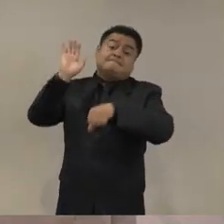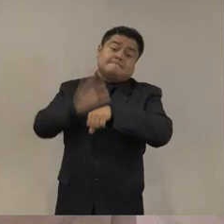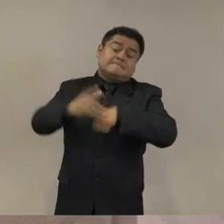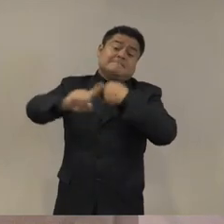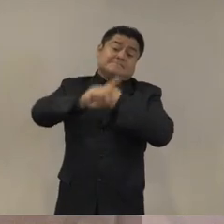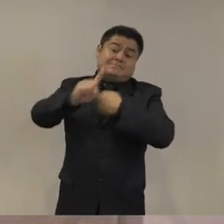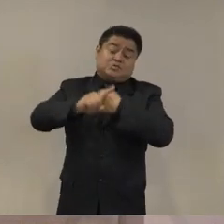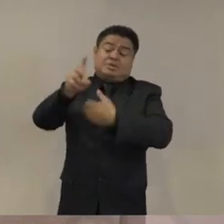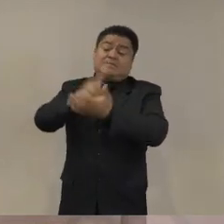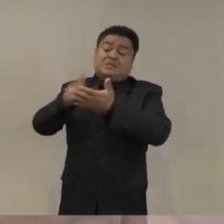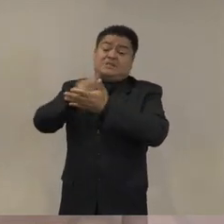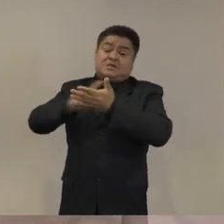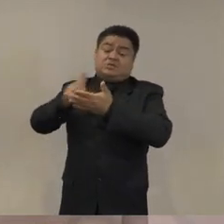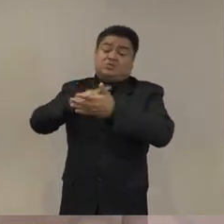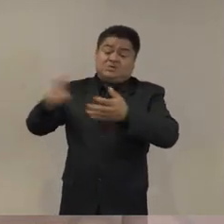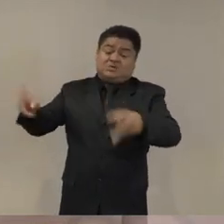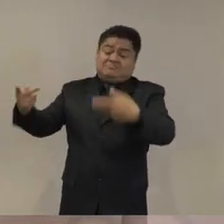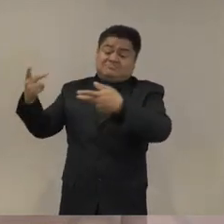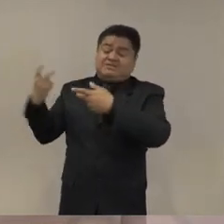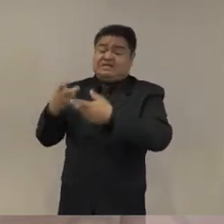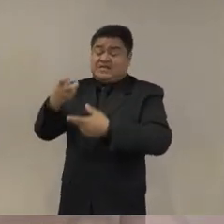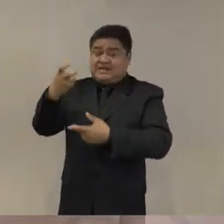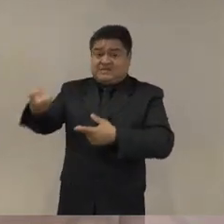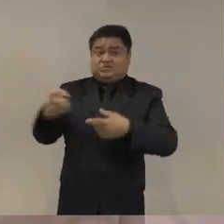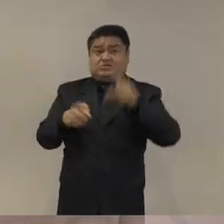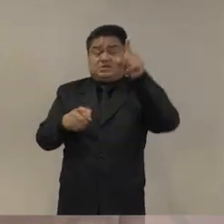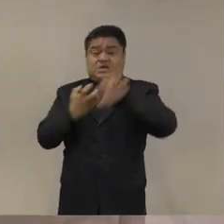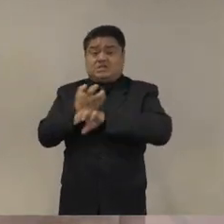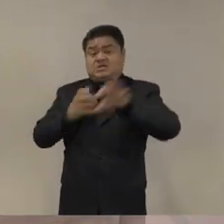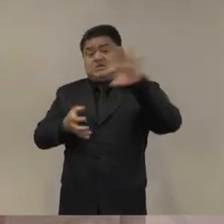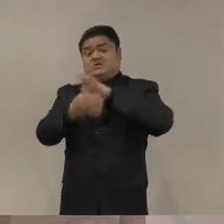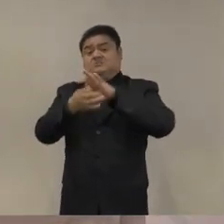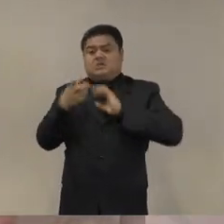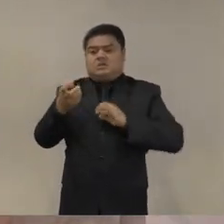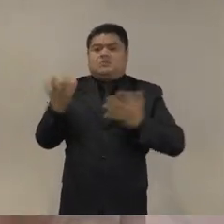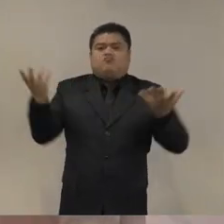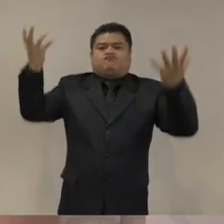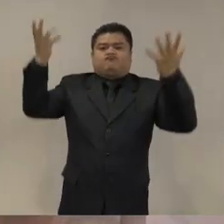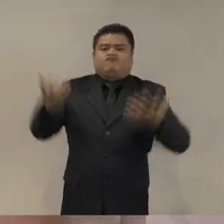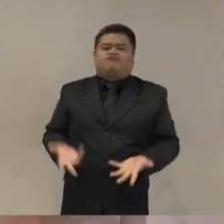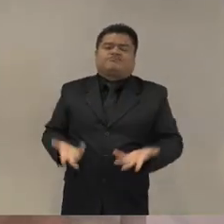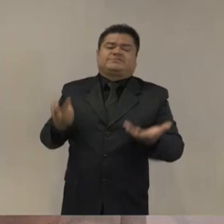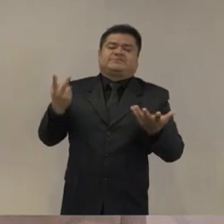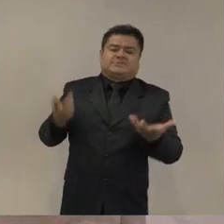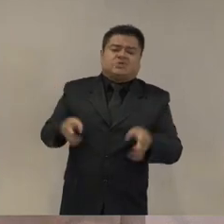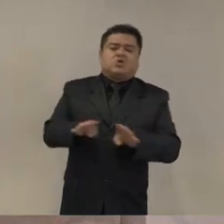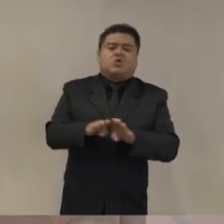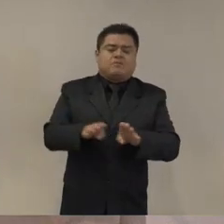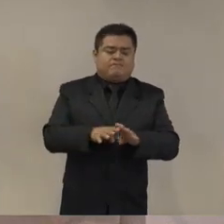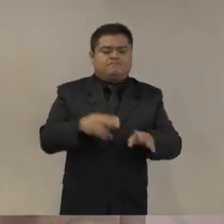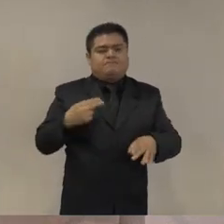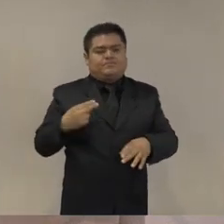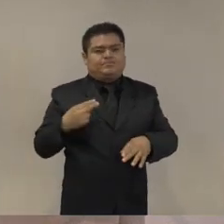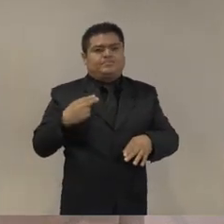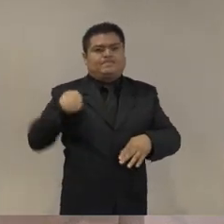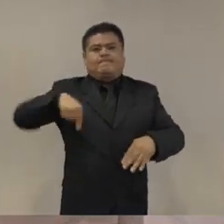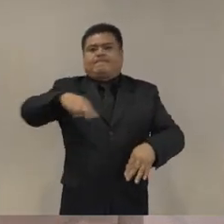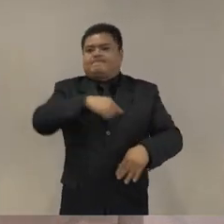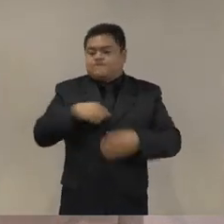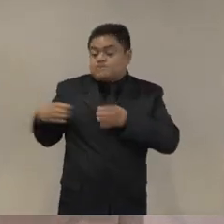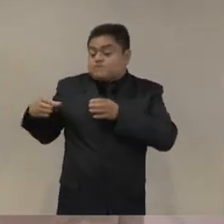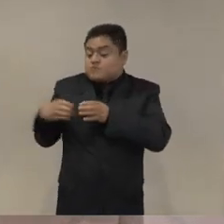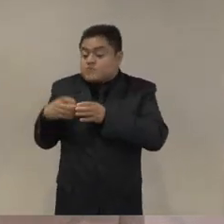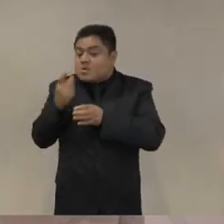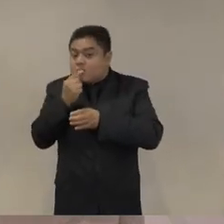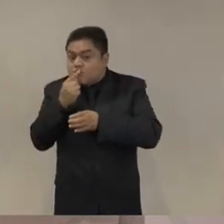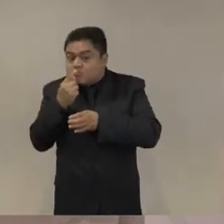correspondía y al no hacerla la vulnerabilidad con respecto a ese escenario externo